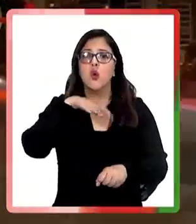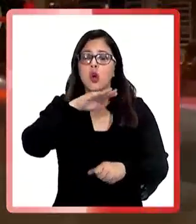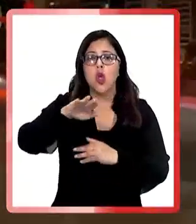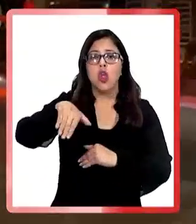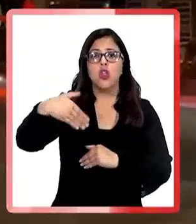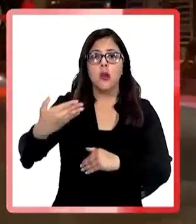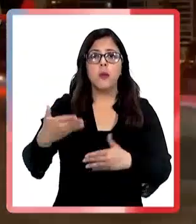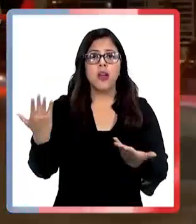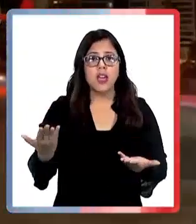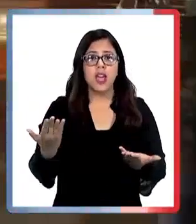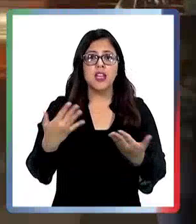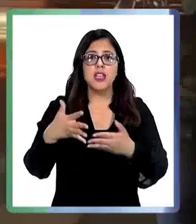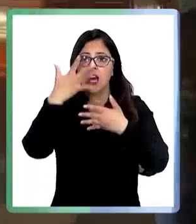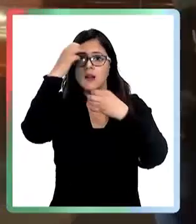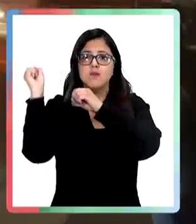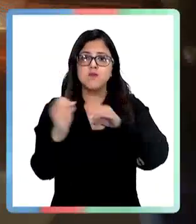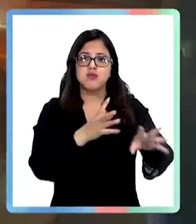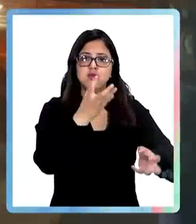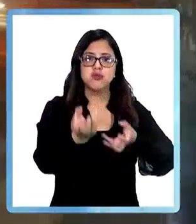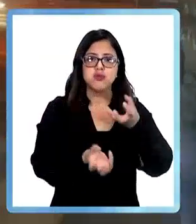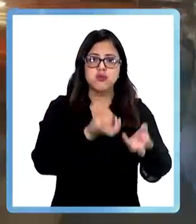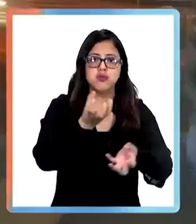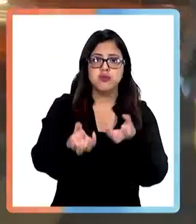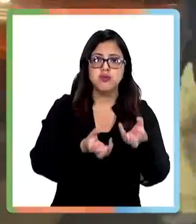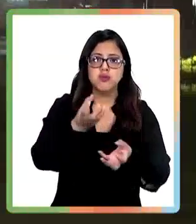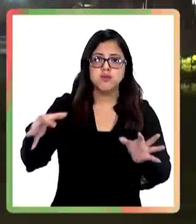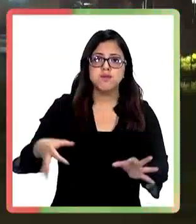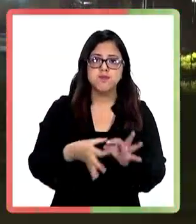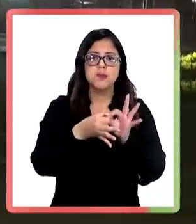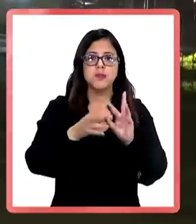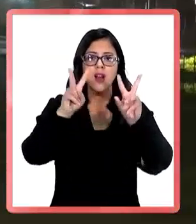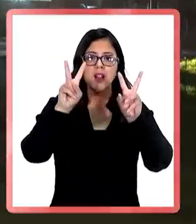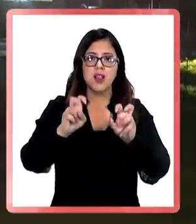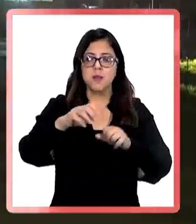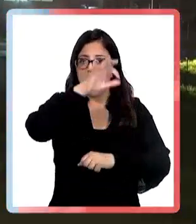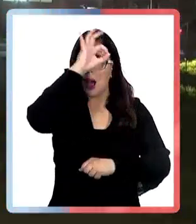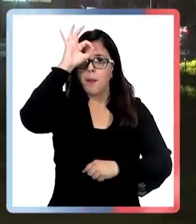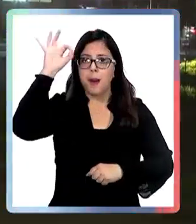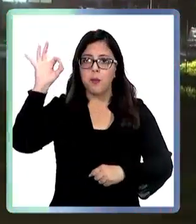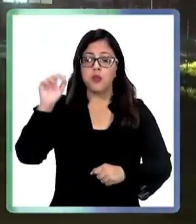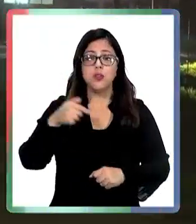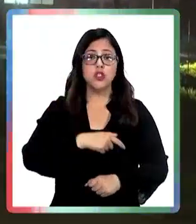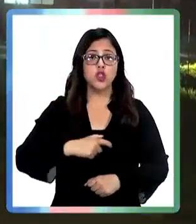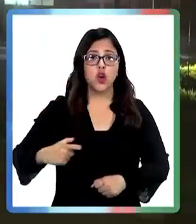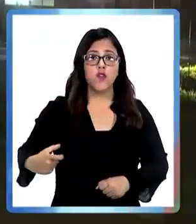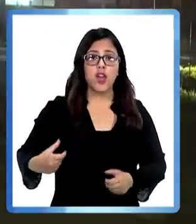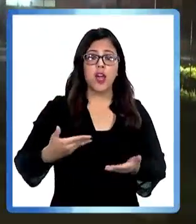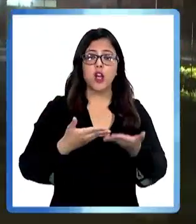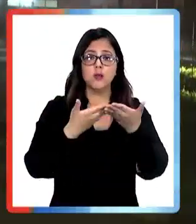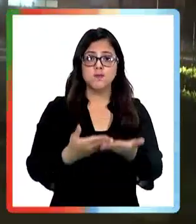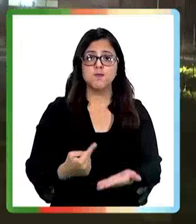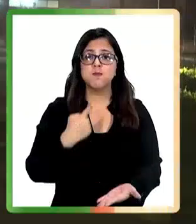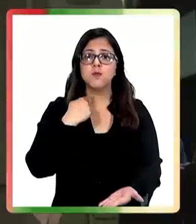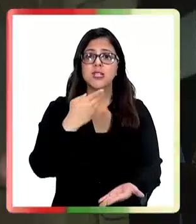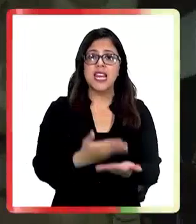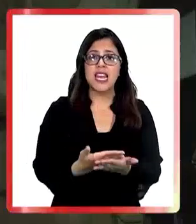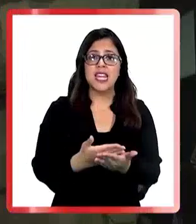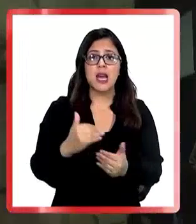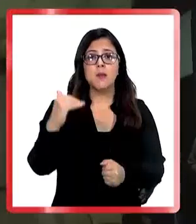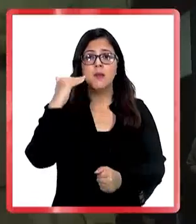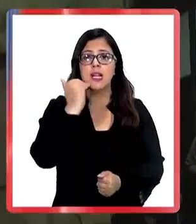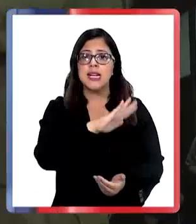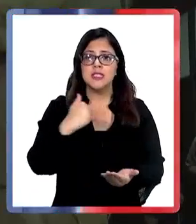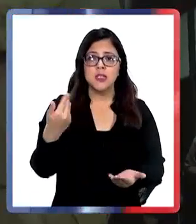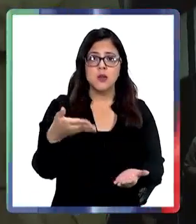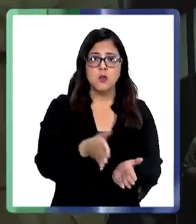posteriormente para cometer atentados incendiarios vinculados al conflicto mapuche. El gobierno presentó una querella por homicidio